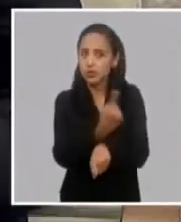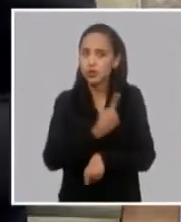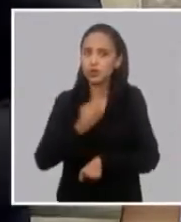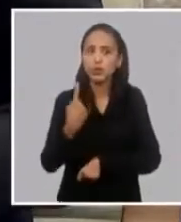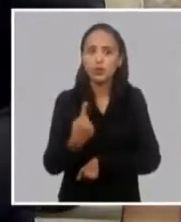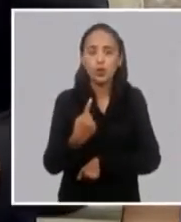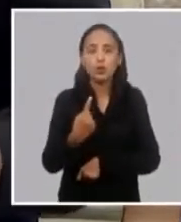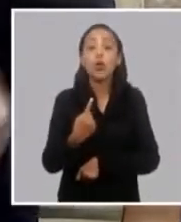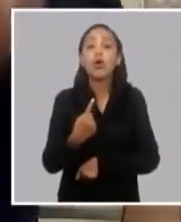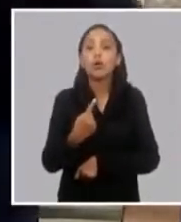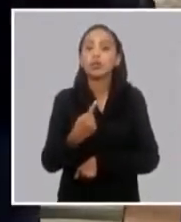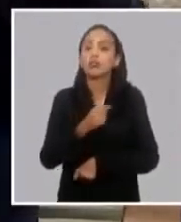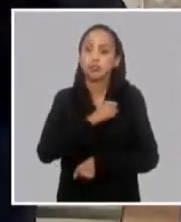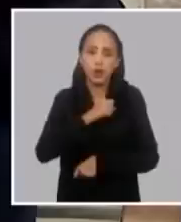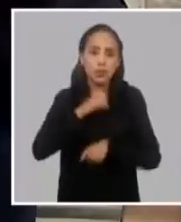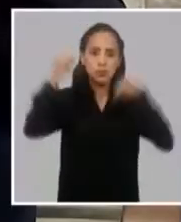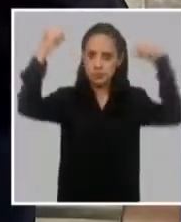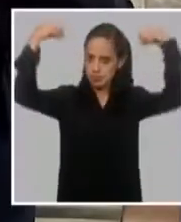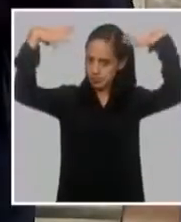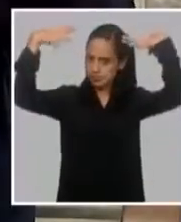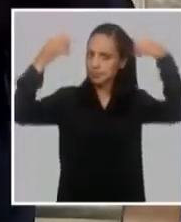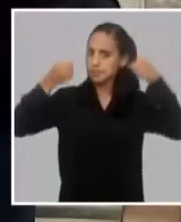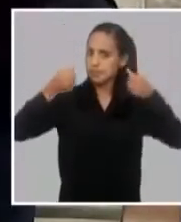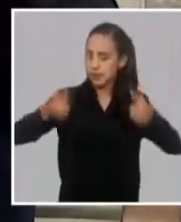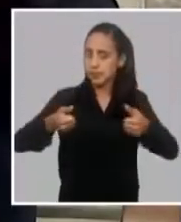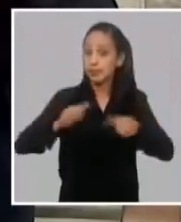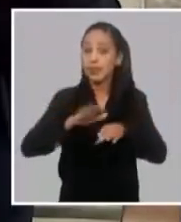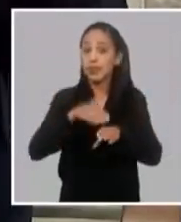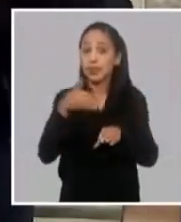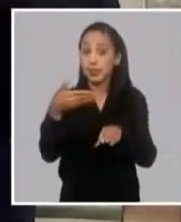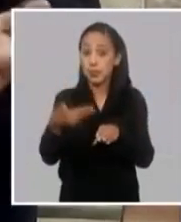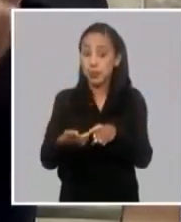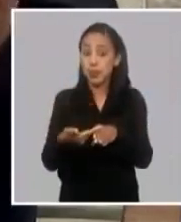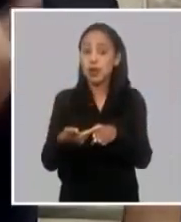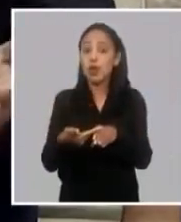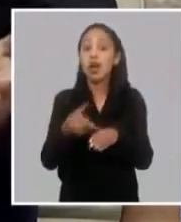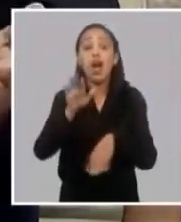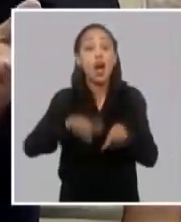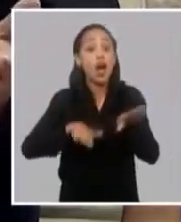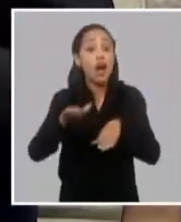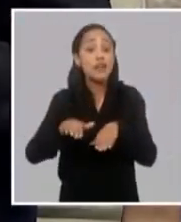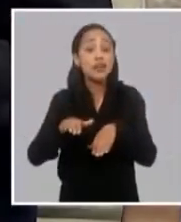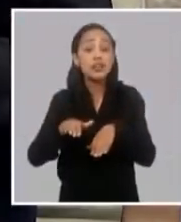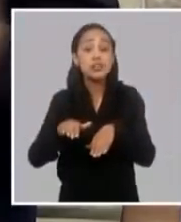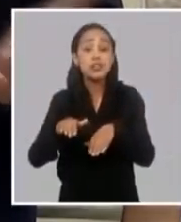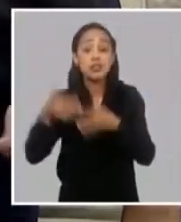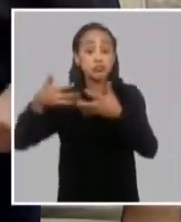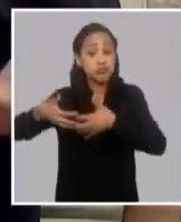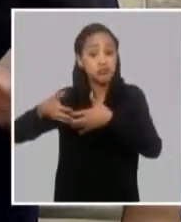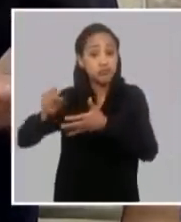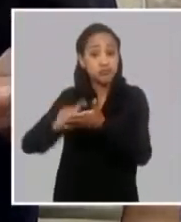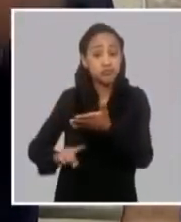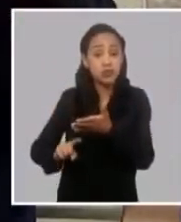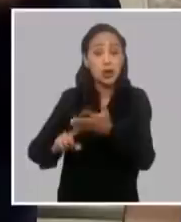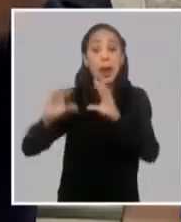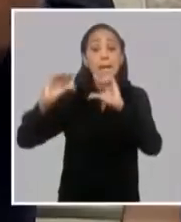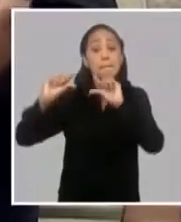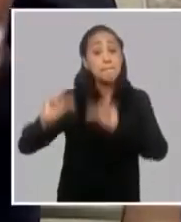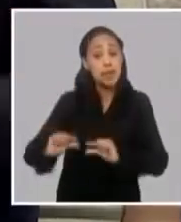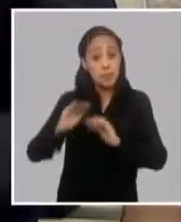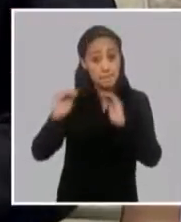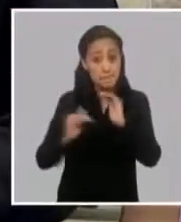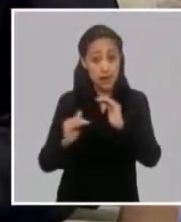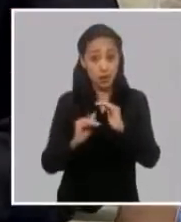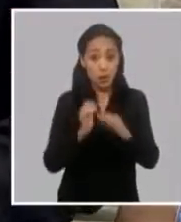hasta que la capacidad de generación es inferior a la demanda. Y usted no puede repartir lo que no